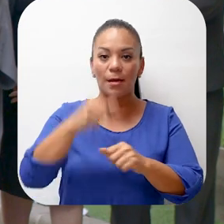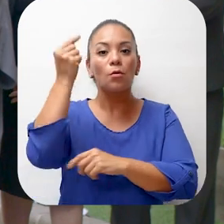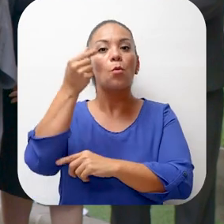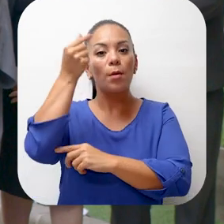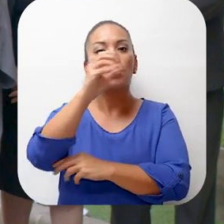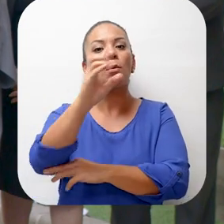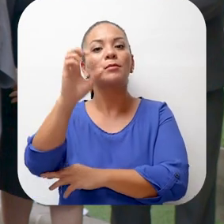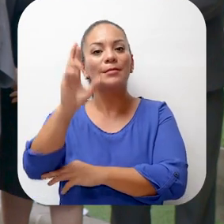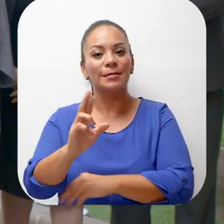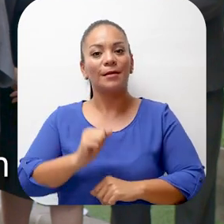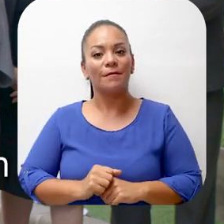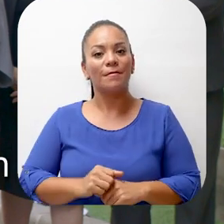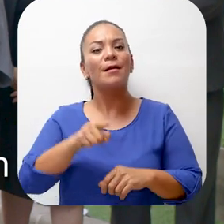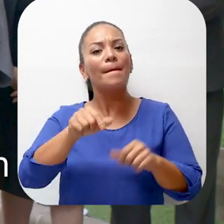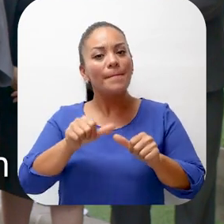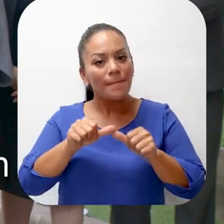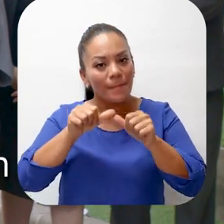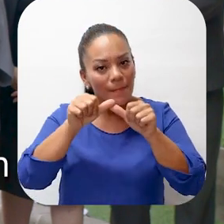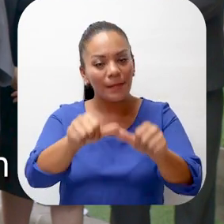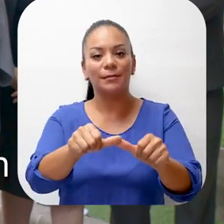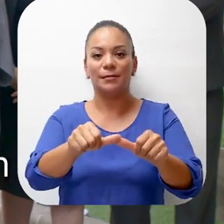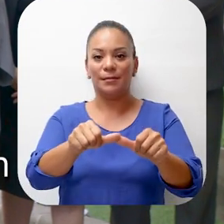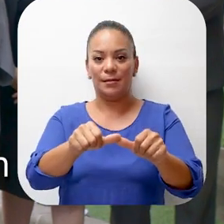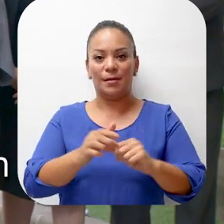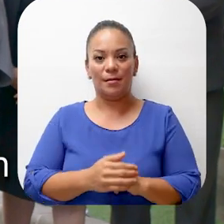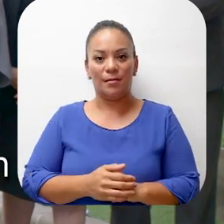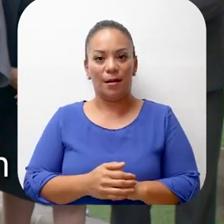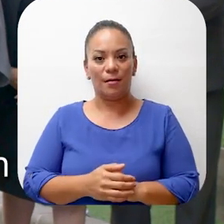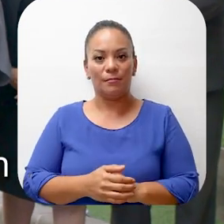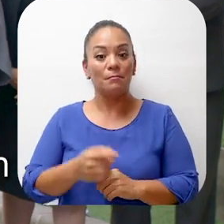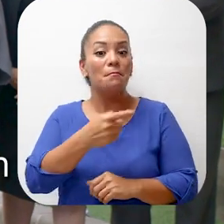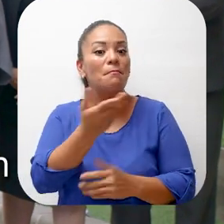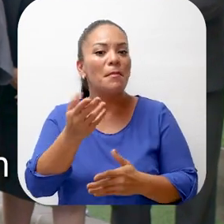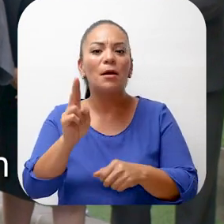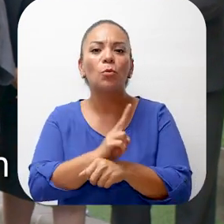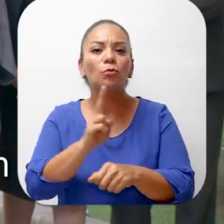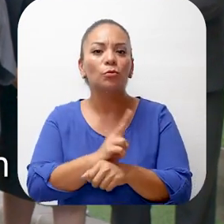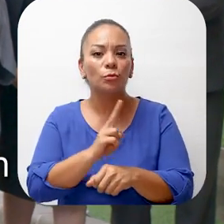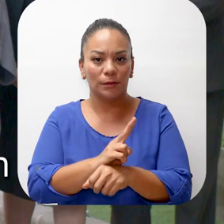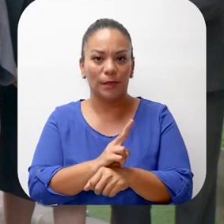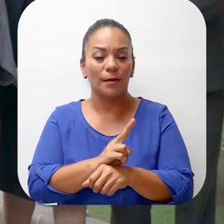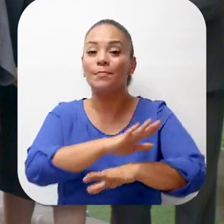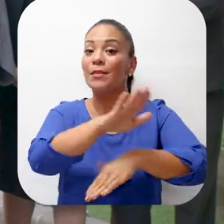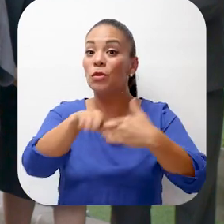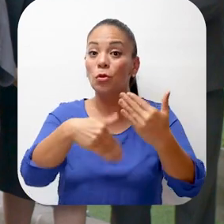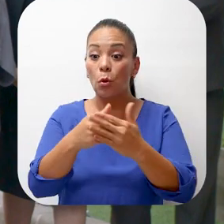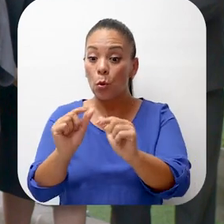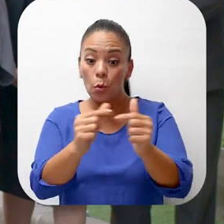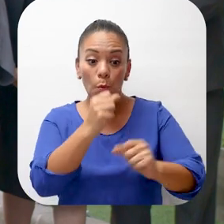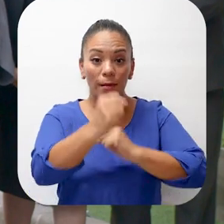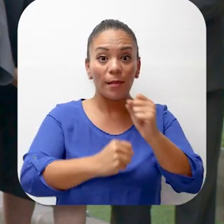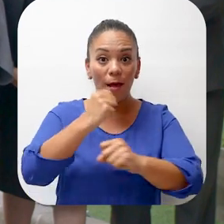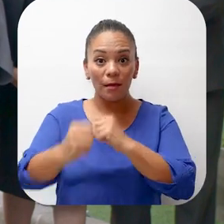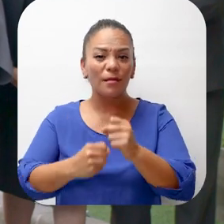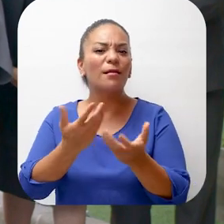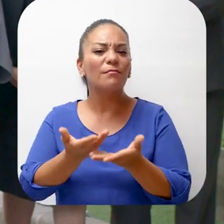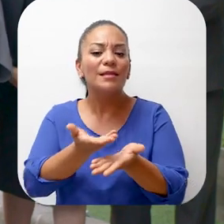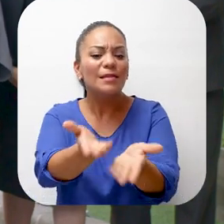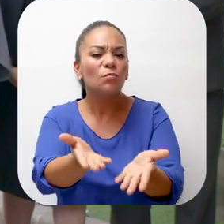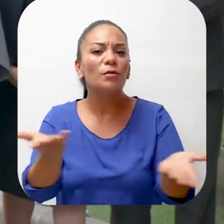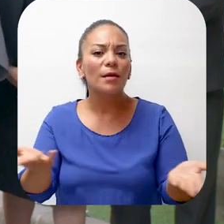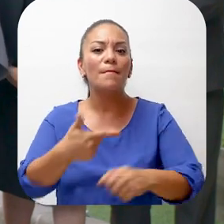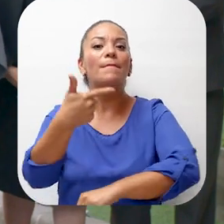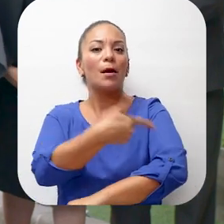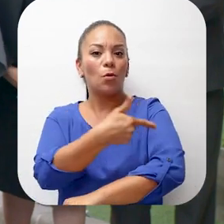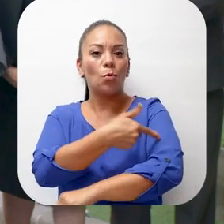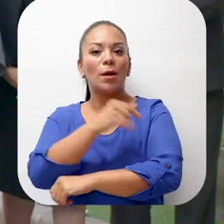el gobierno de la República mantendrá disponibles para su utilización y a todo grupo etario la vacuna de la